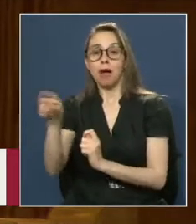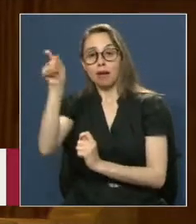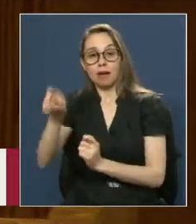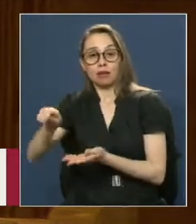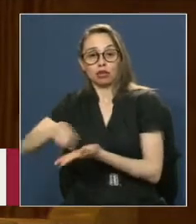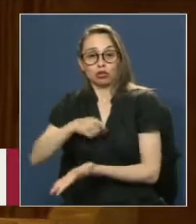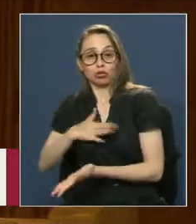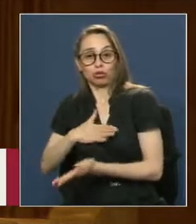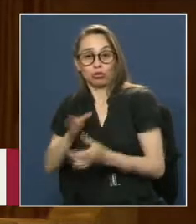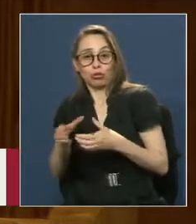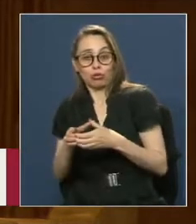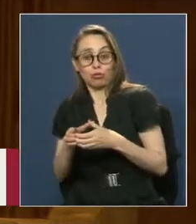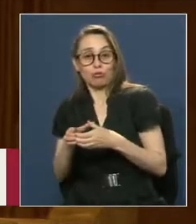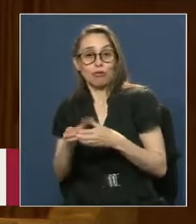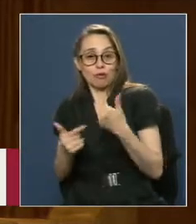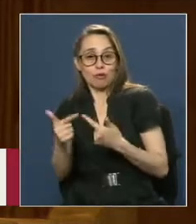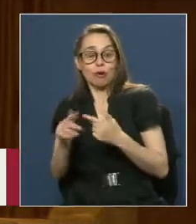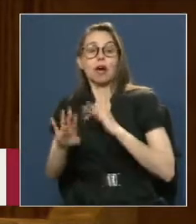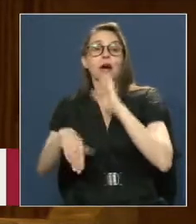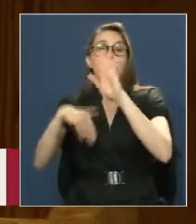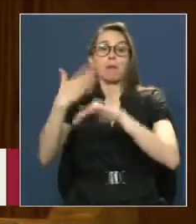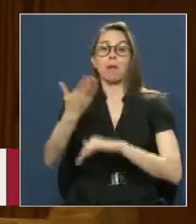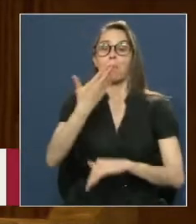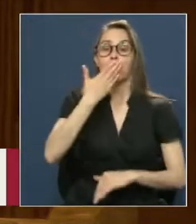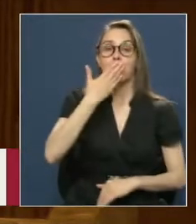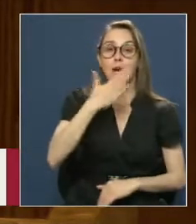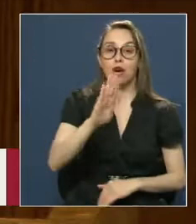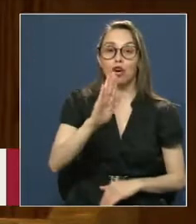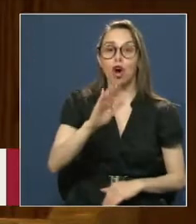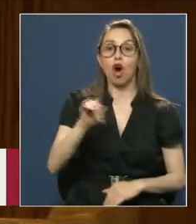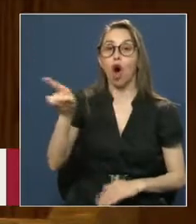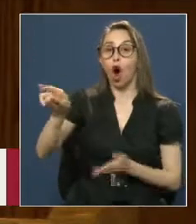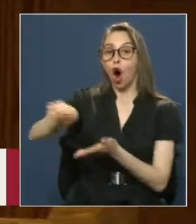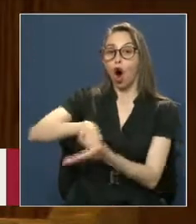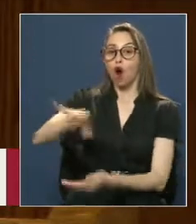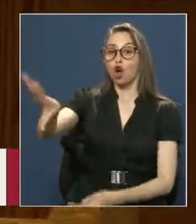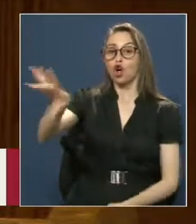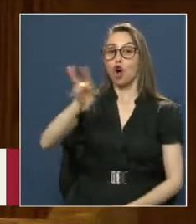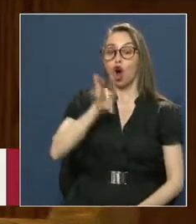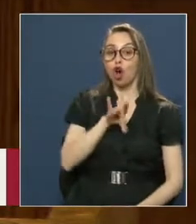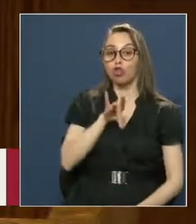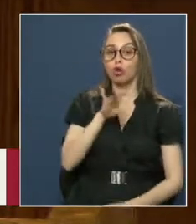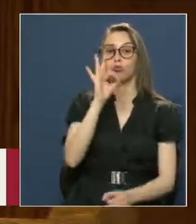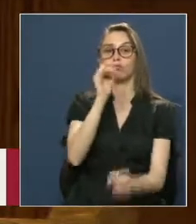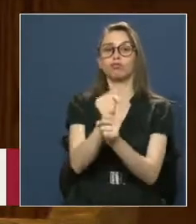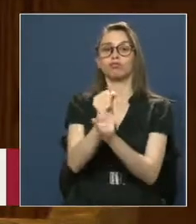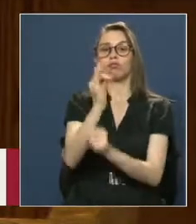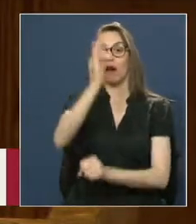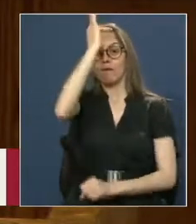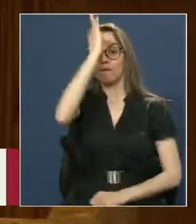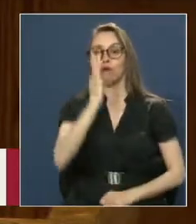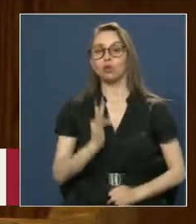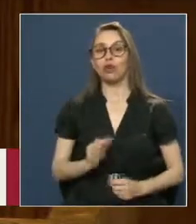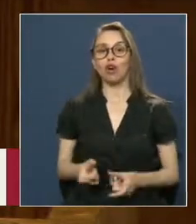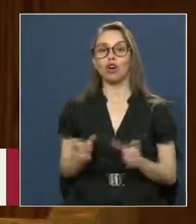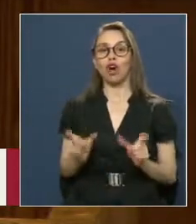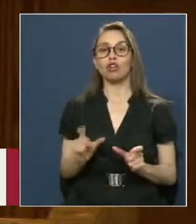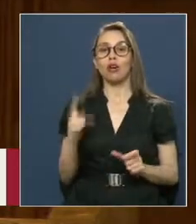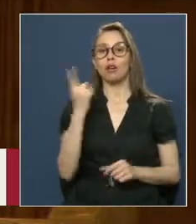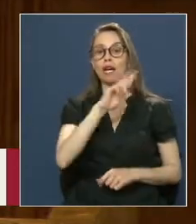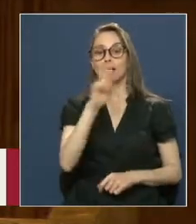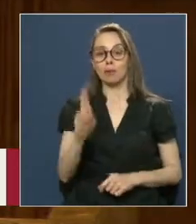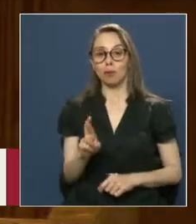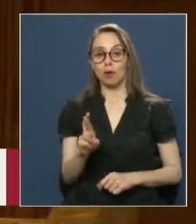Y mejoraron al año siguiente Cuando fue contratado como funcionario de la Contraloría General de la República